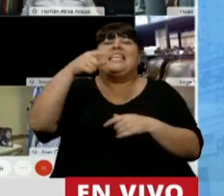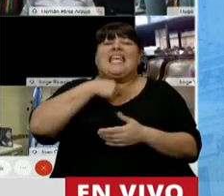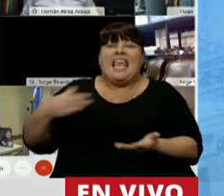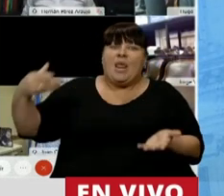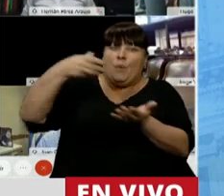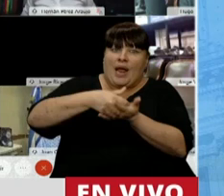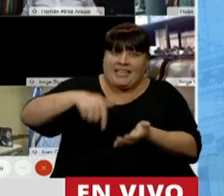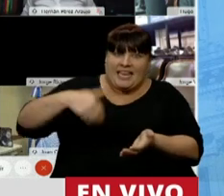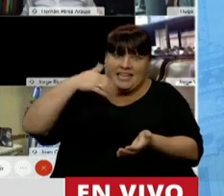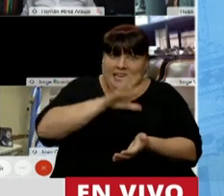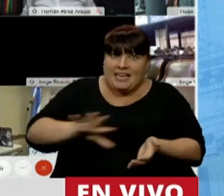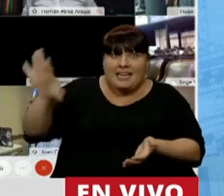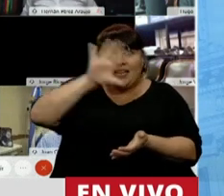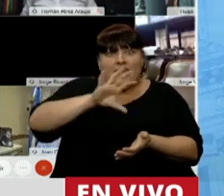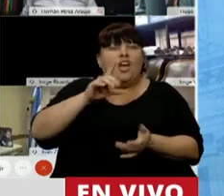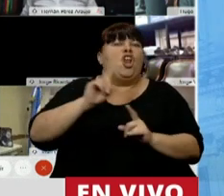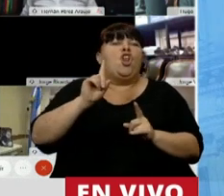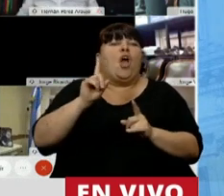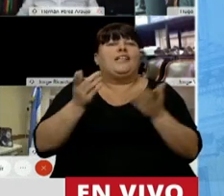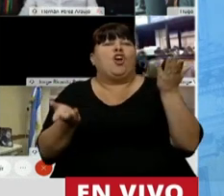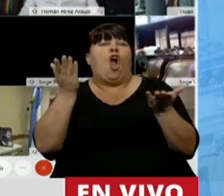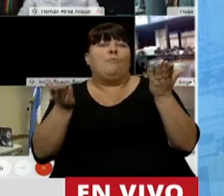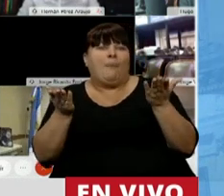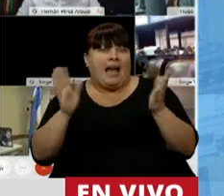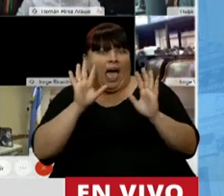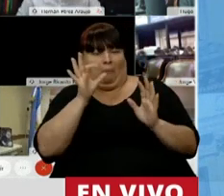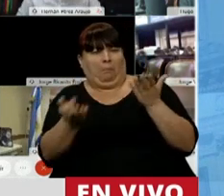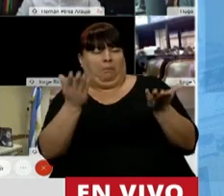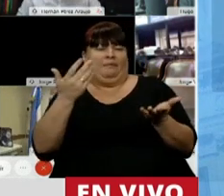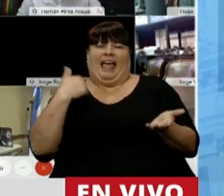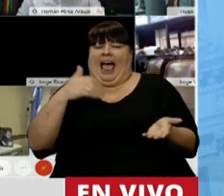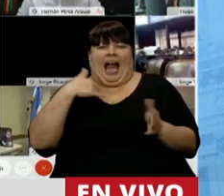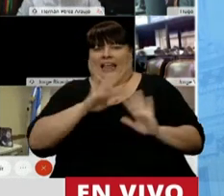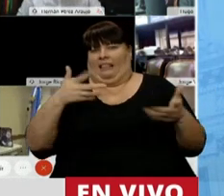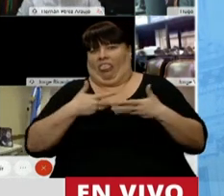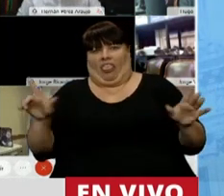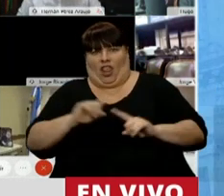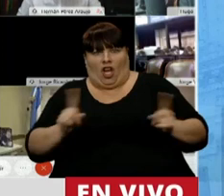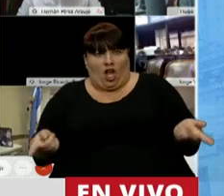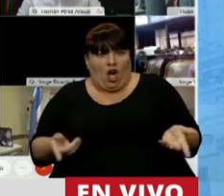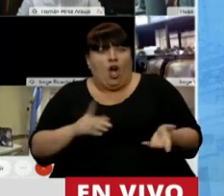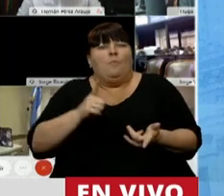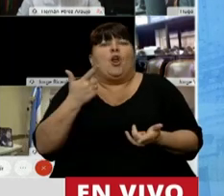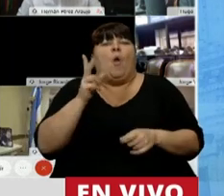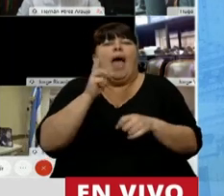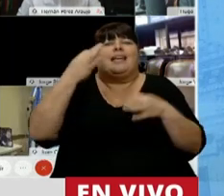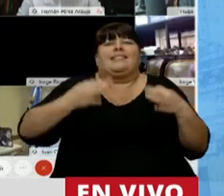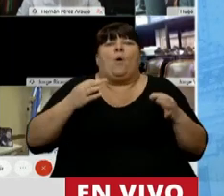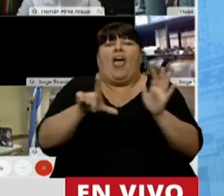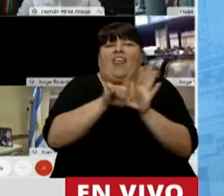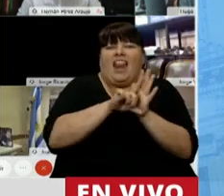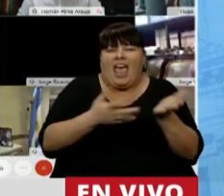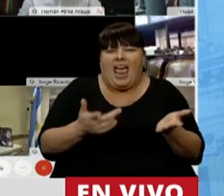quiera venir a invertir en la región, que no haga una comparación a simple vista y diga a la Argentina no voy, porque no hay seguridad jurídica,